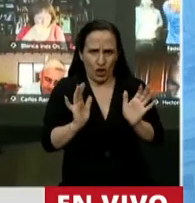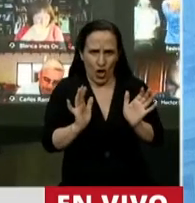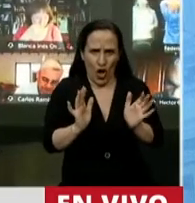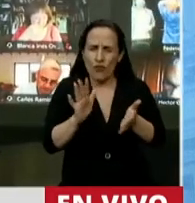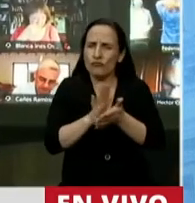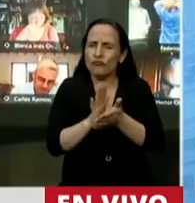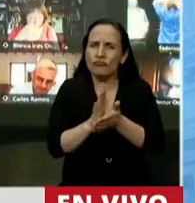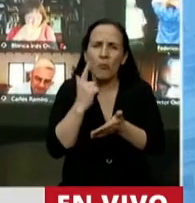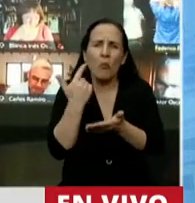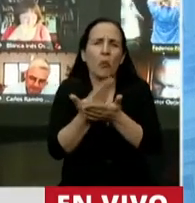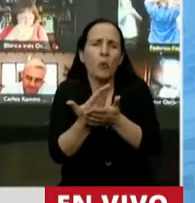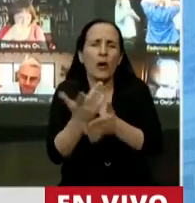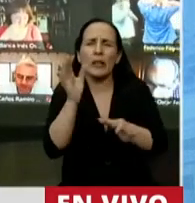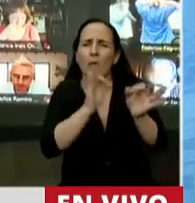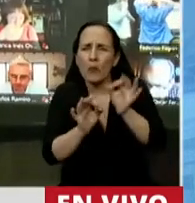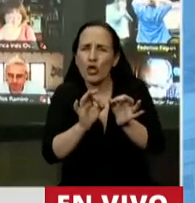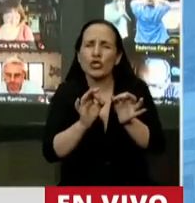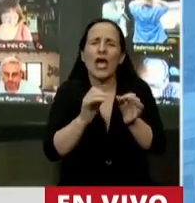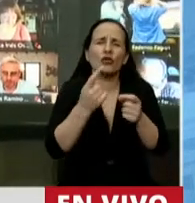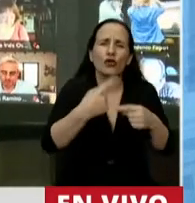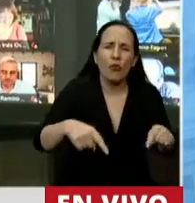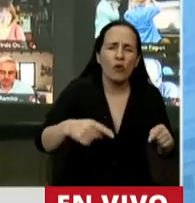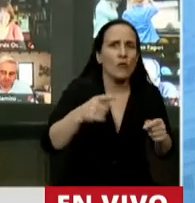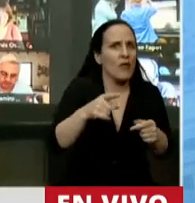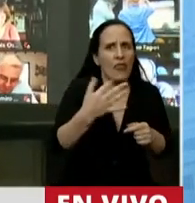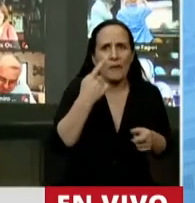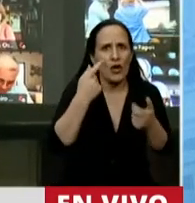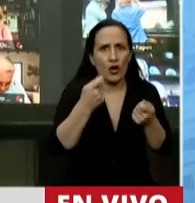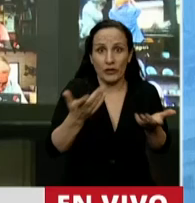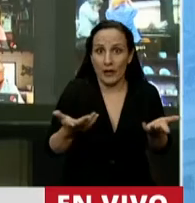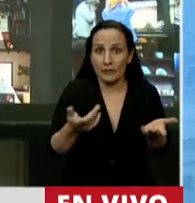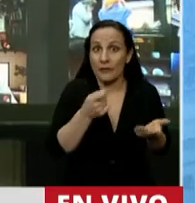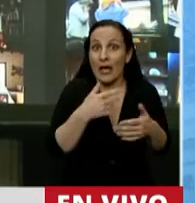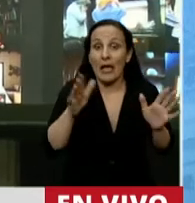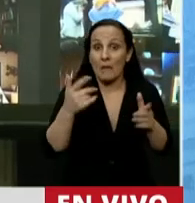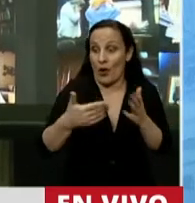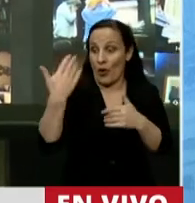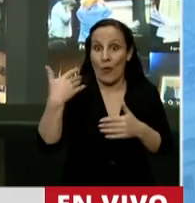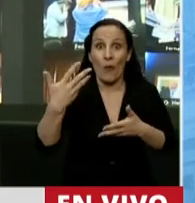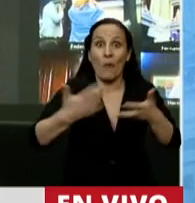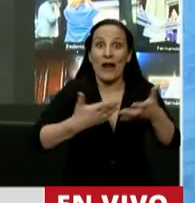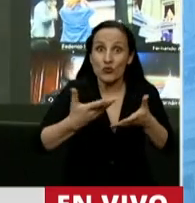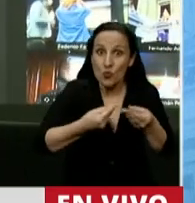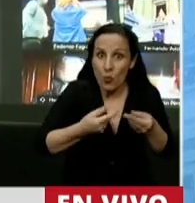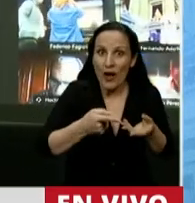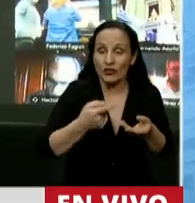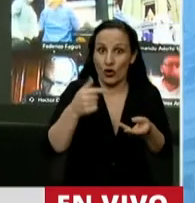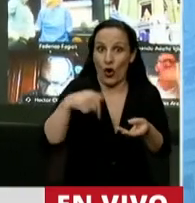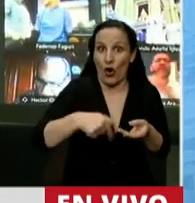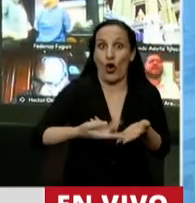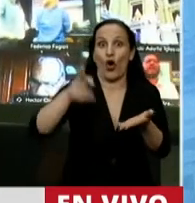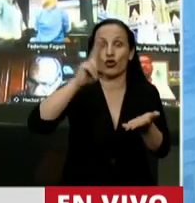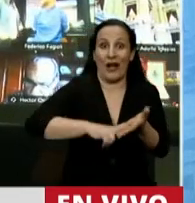iniciativa, de cada despacho, de cada proyecto. El ejemplo es el presupuesto que hoy tuvimos que volver a votar.